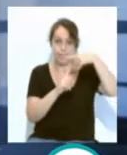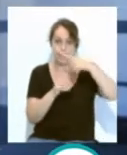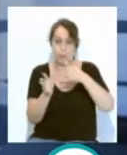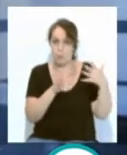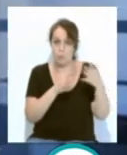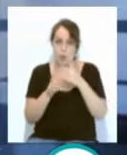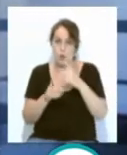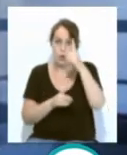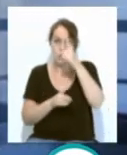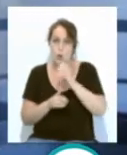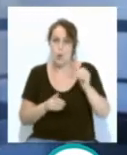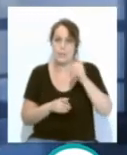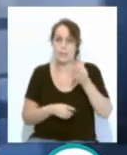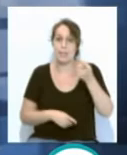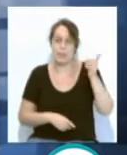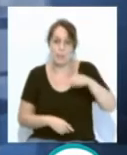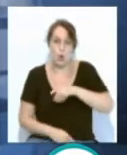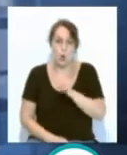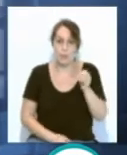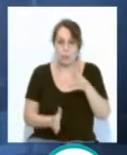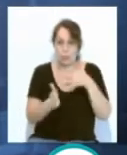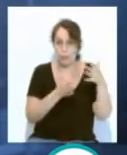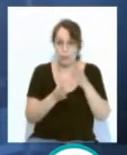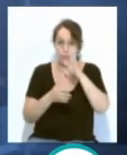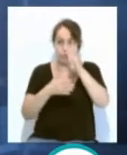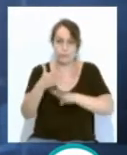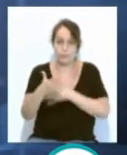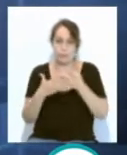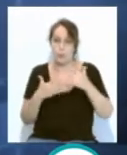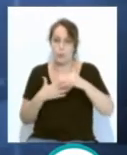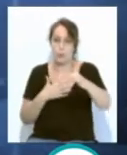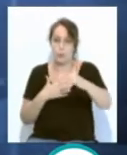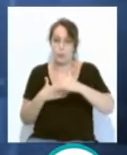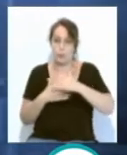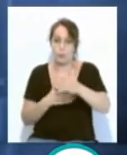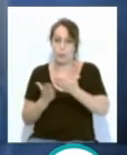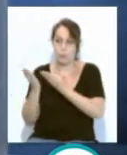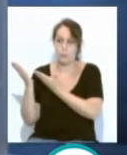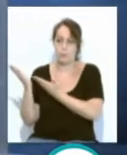del noroeste y del oeste. A continuación les ofrecemos la tabla de oleajes y mareas.